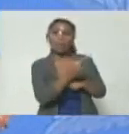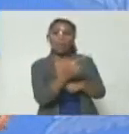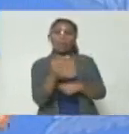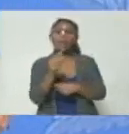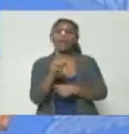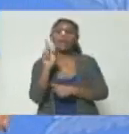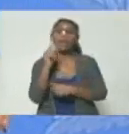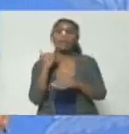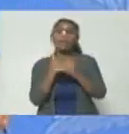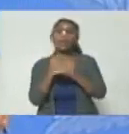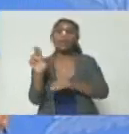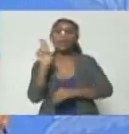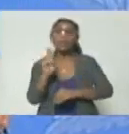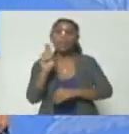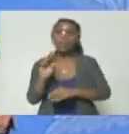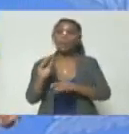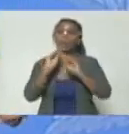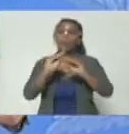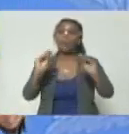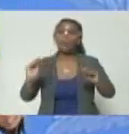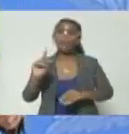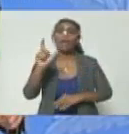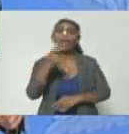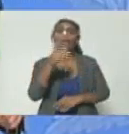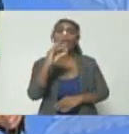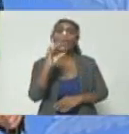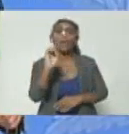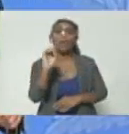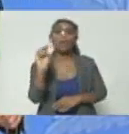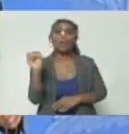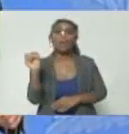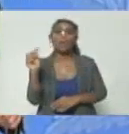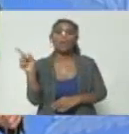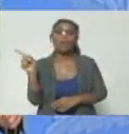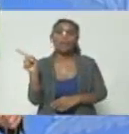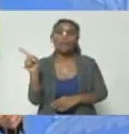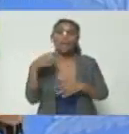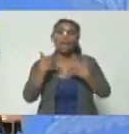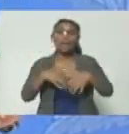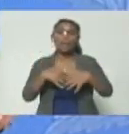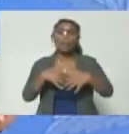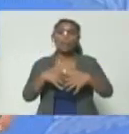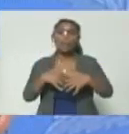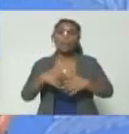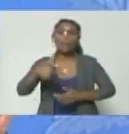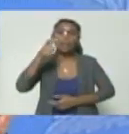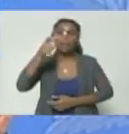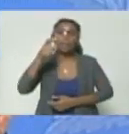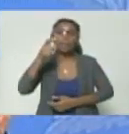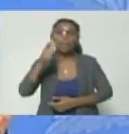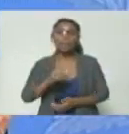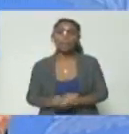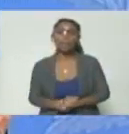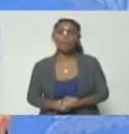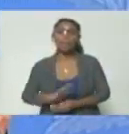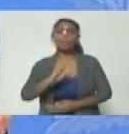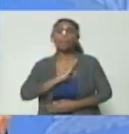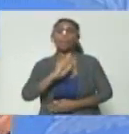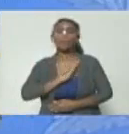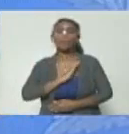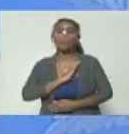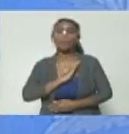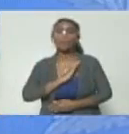para la llamada Operación Gedeon, que esta empresa de seguridad propiedad